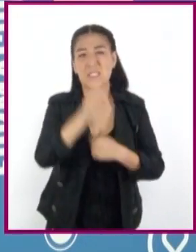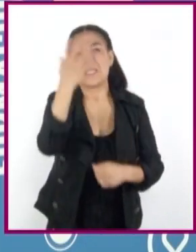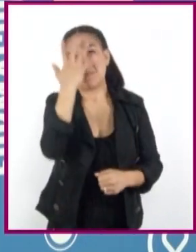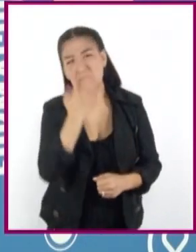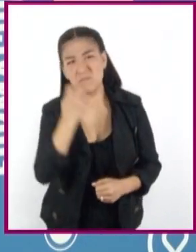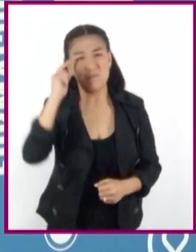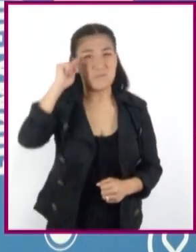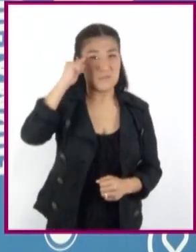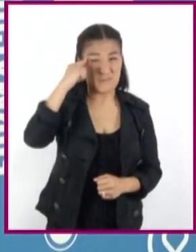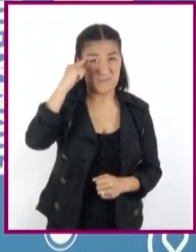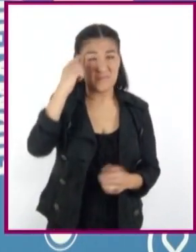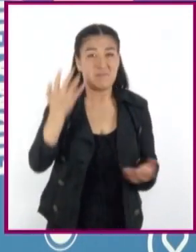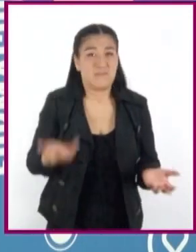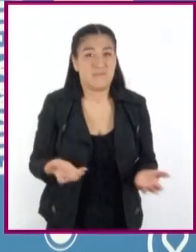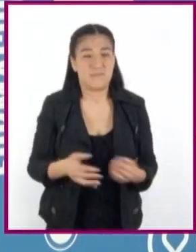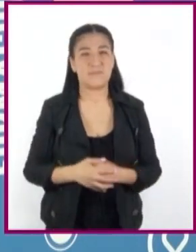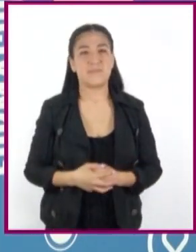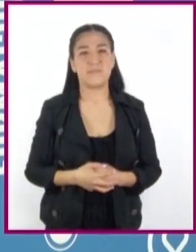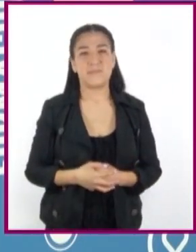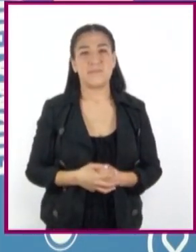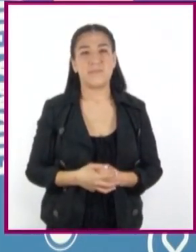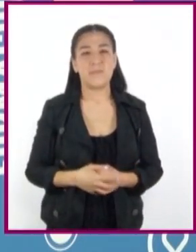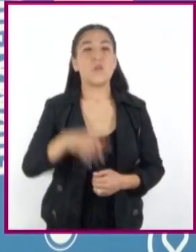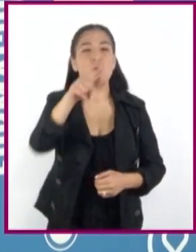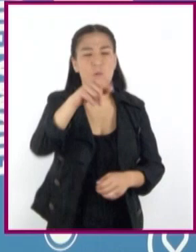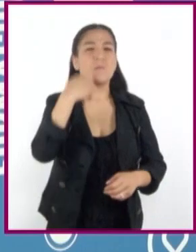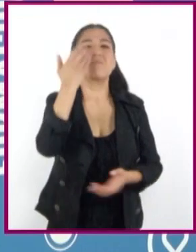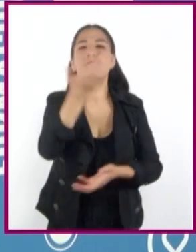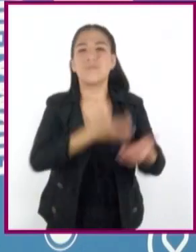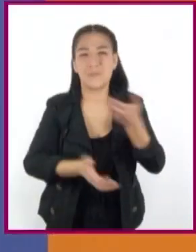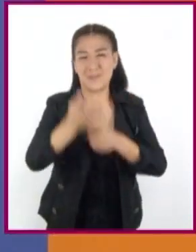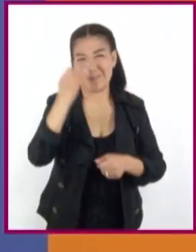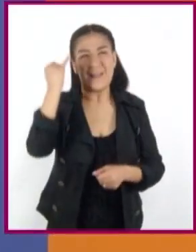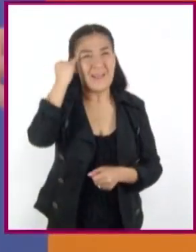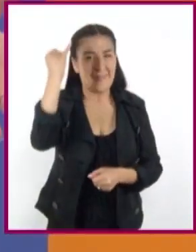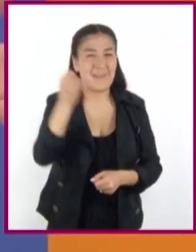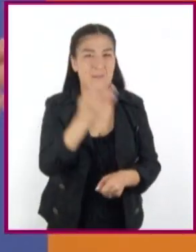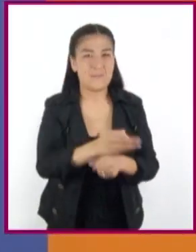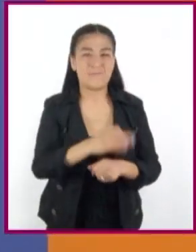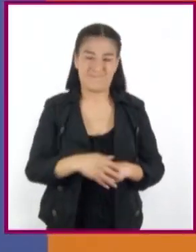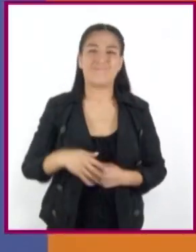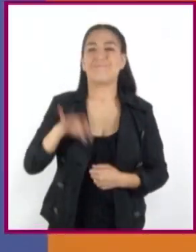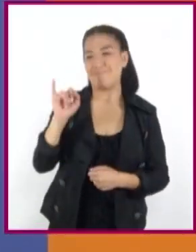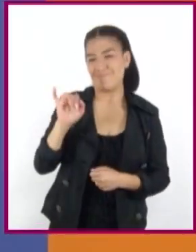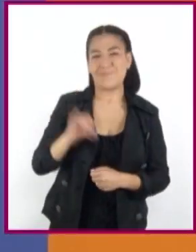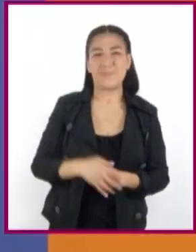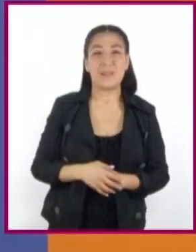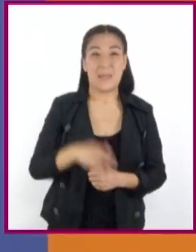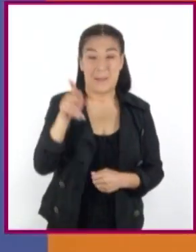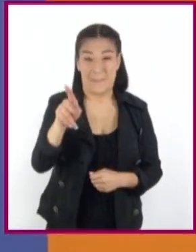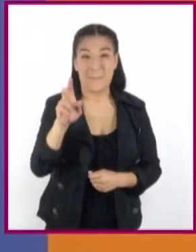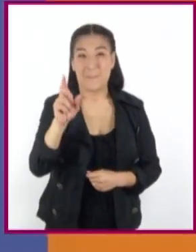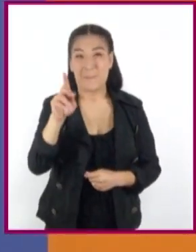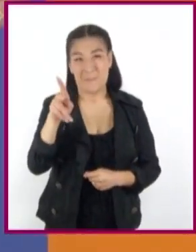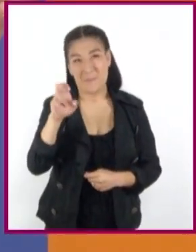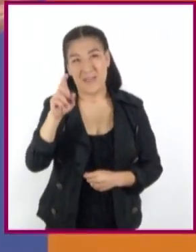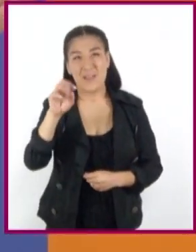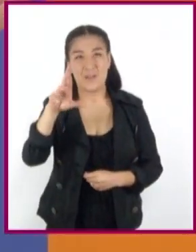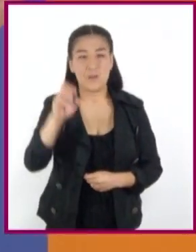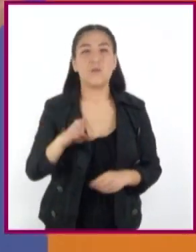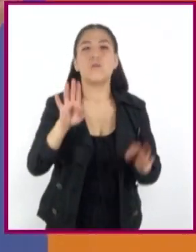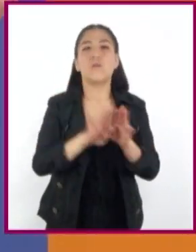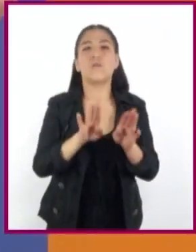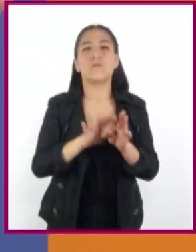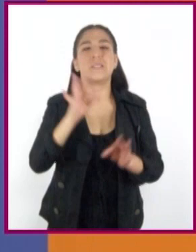enojo? Diana, ¿quieres compartir algunas ideas al respecto? Claro que sí. Pedro de algún modo está asumiendo